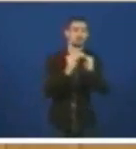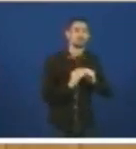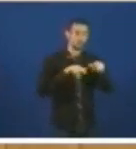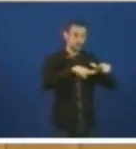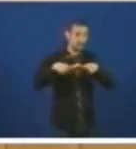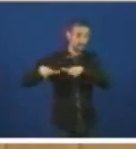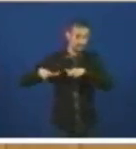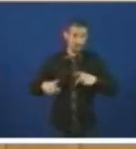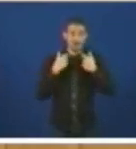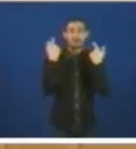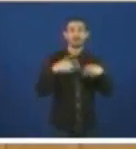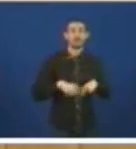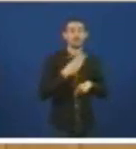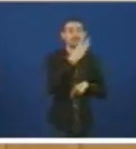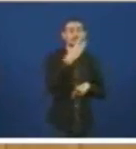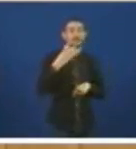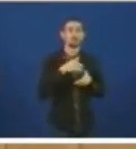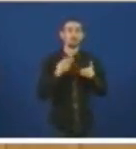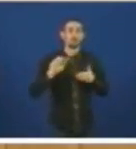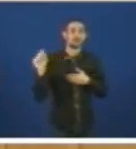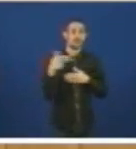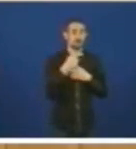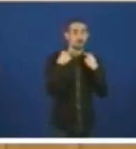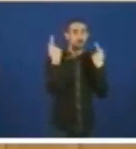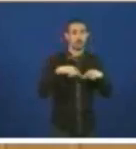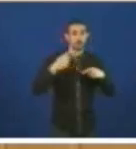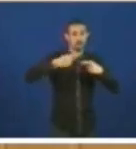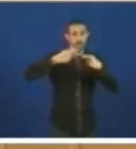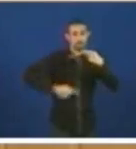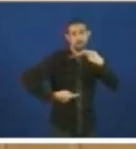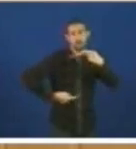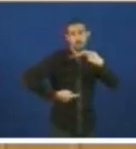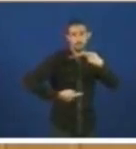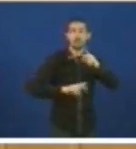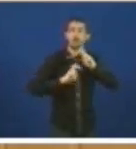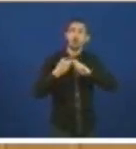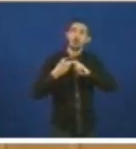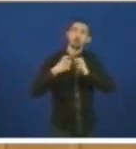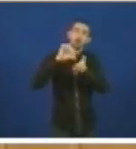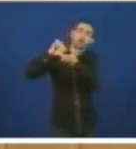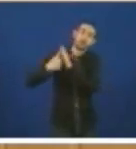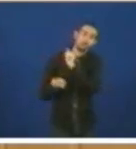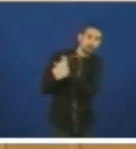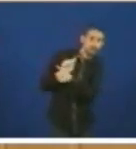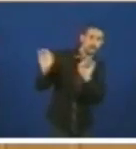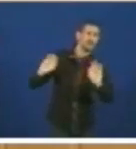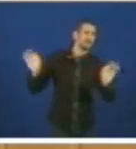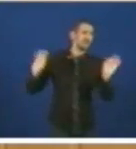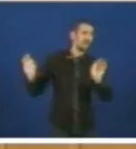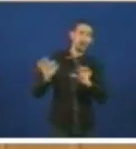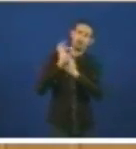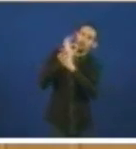perde máis de 300 millóns de euros. Non vou dar referencias doutros centros de traballo por non ferir